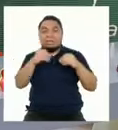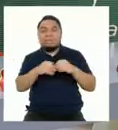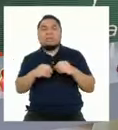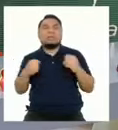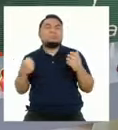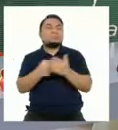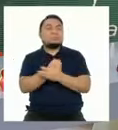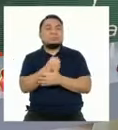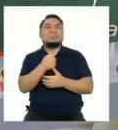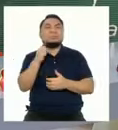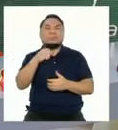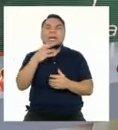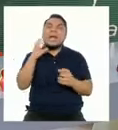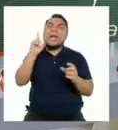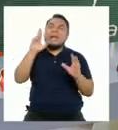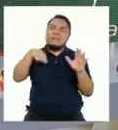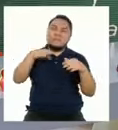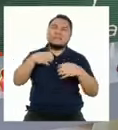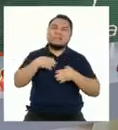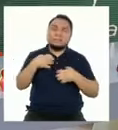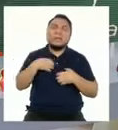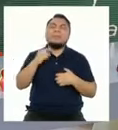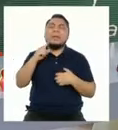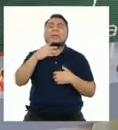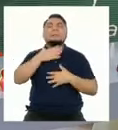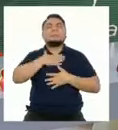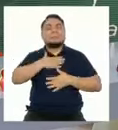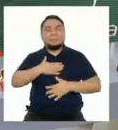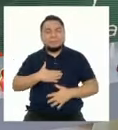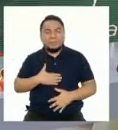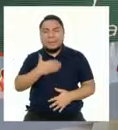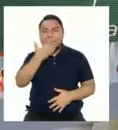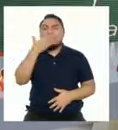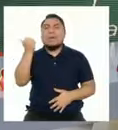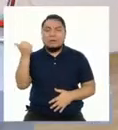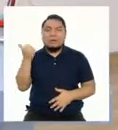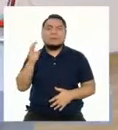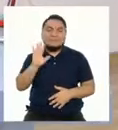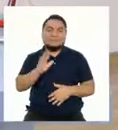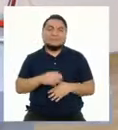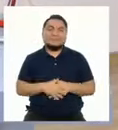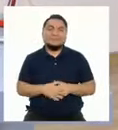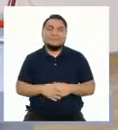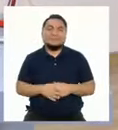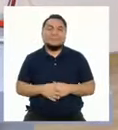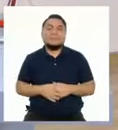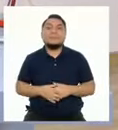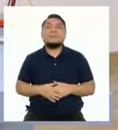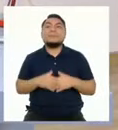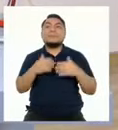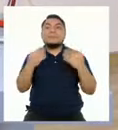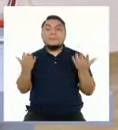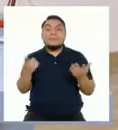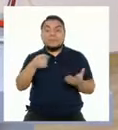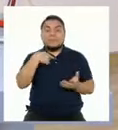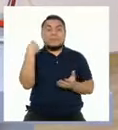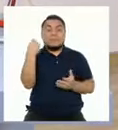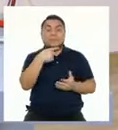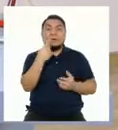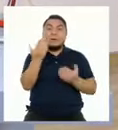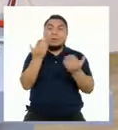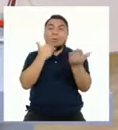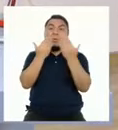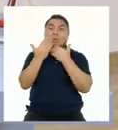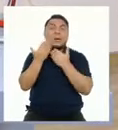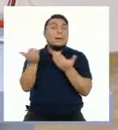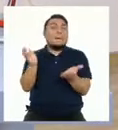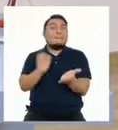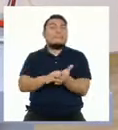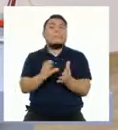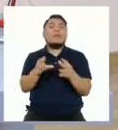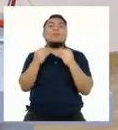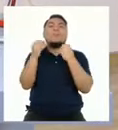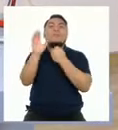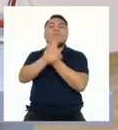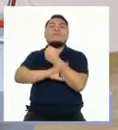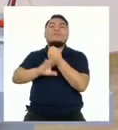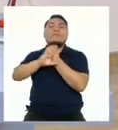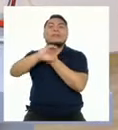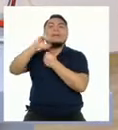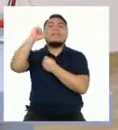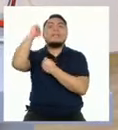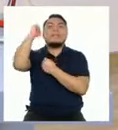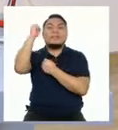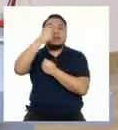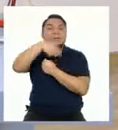pero tiene razón, con calma se logran más cosas. ¿Qué tal si nos cuenta más acerca de cómo defender